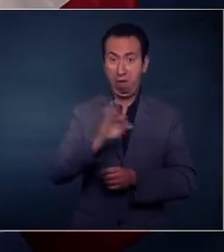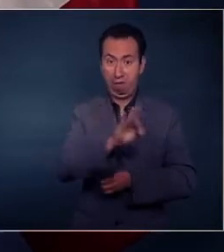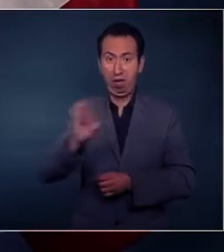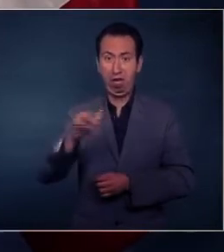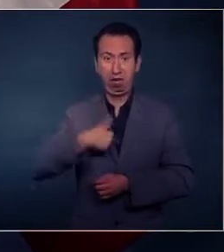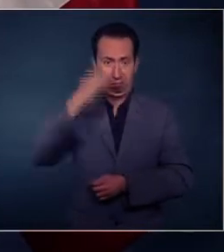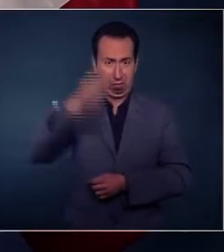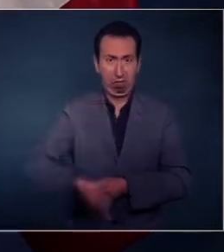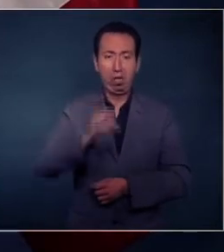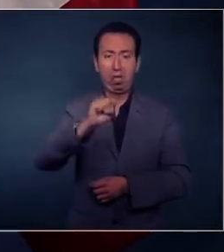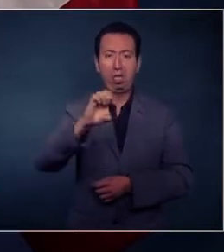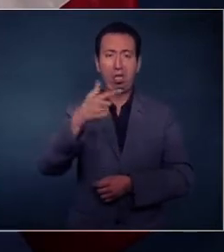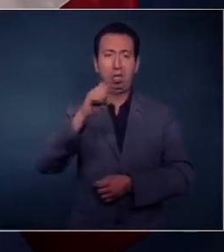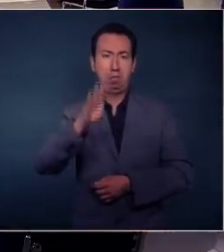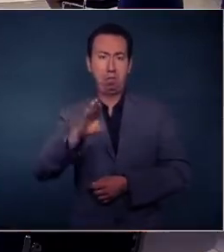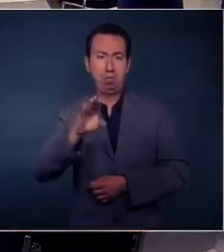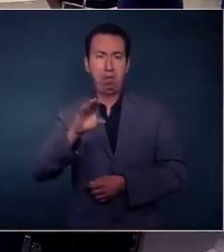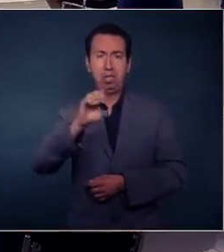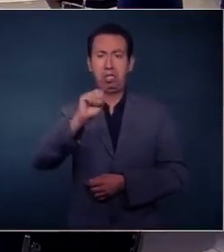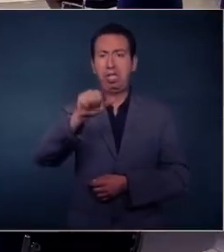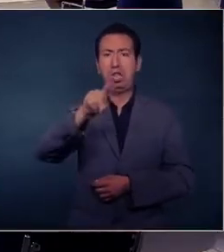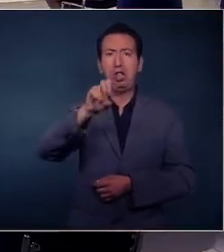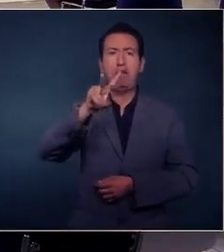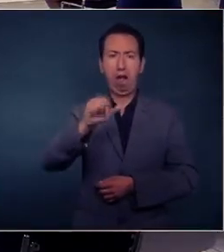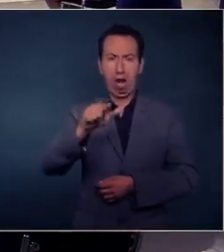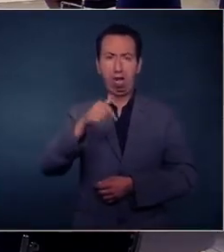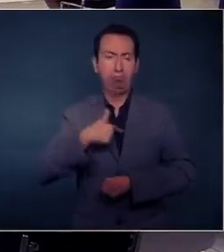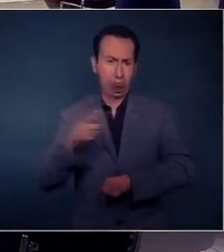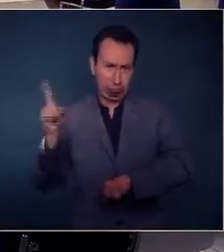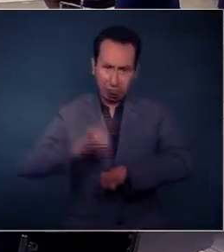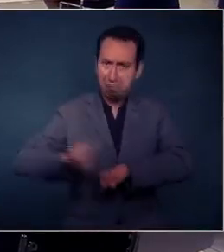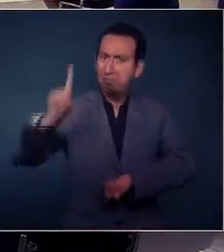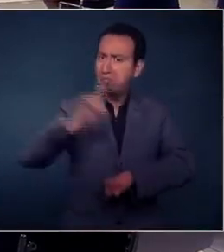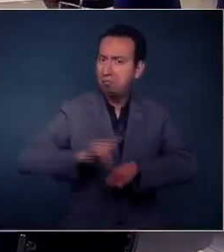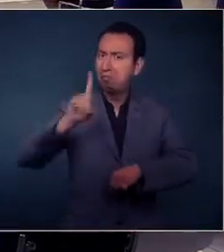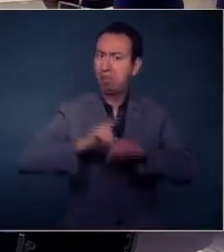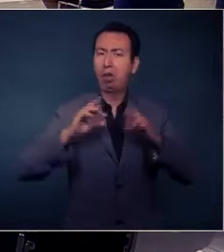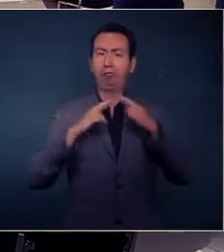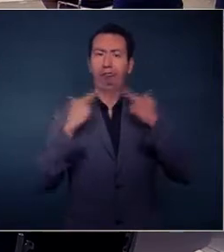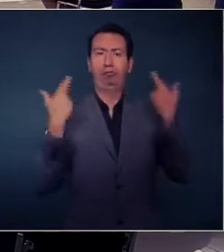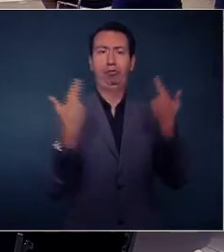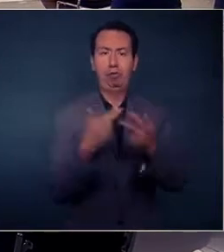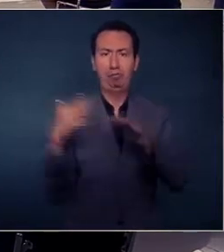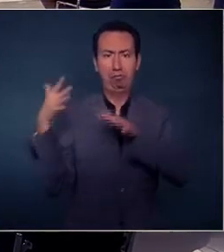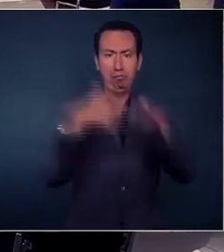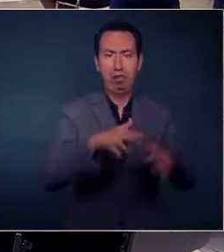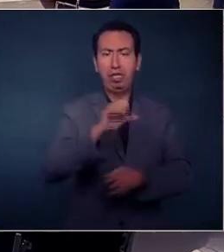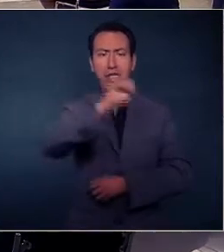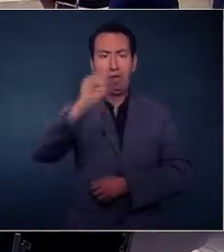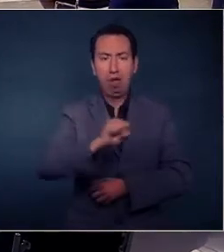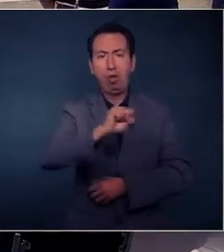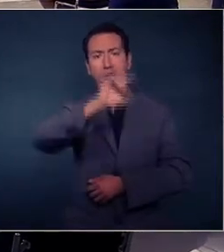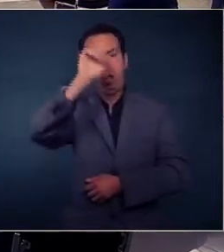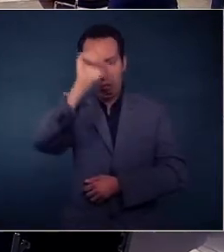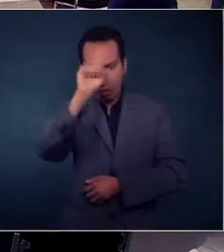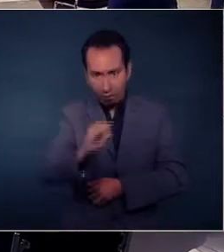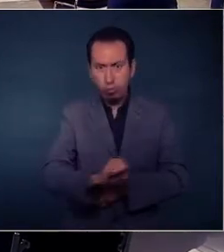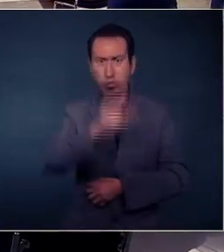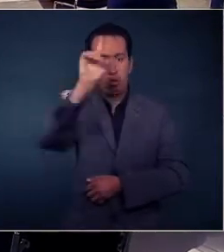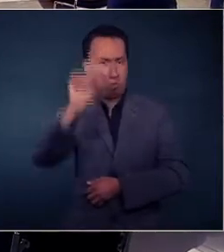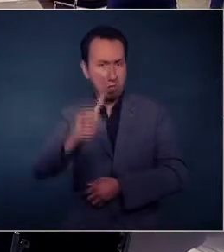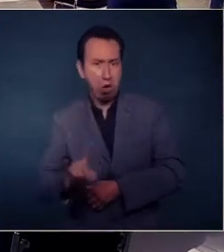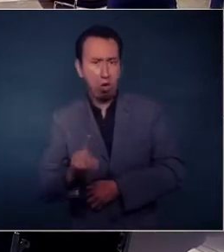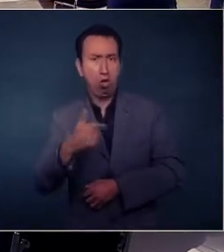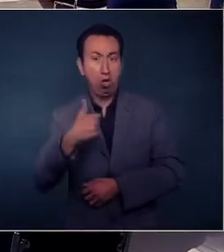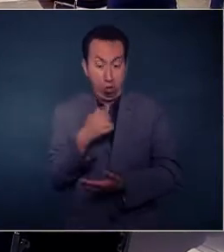mi secretario general, también, secretario de Sandoval, de asistir diariamente a las mesas, incluidos sábados y domingos estamos asistiendo.